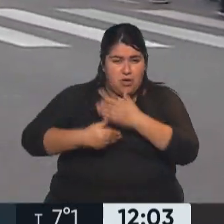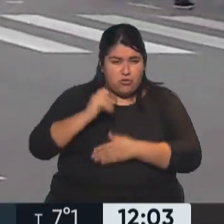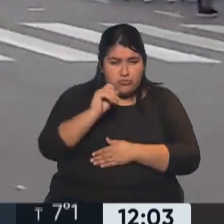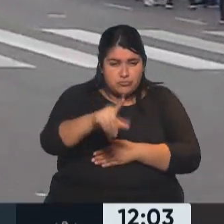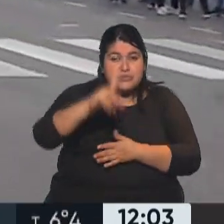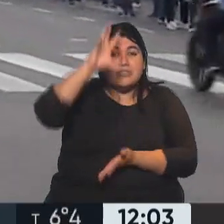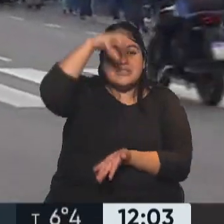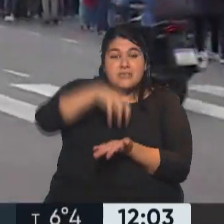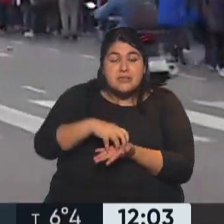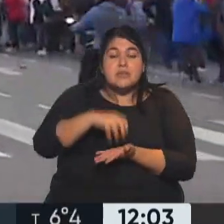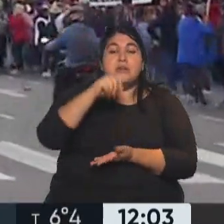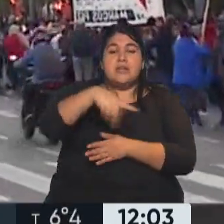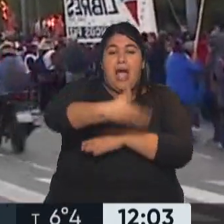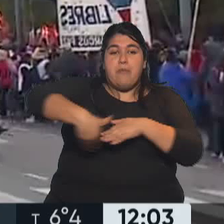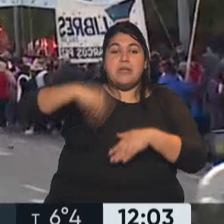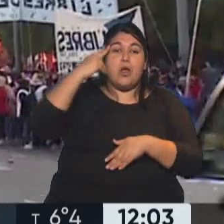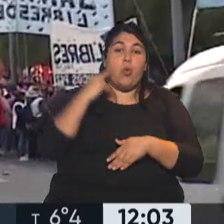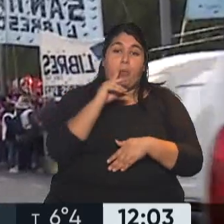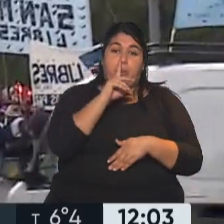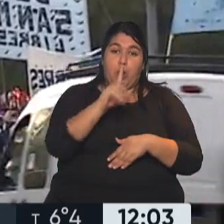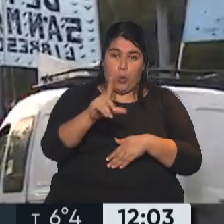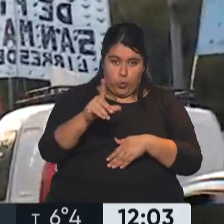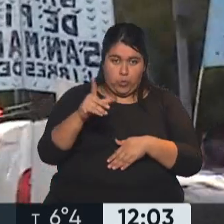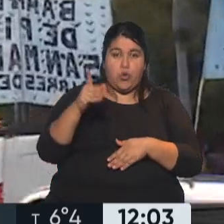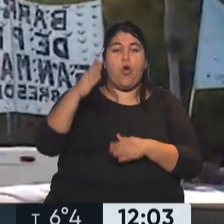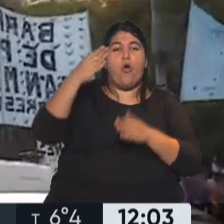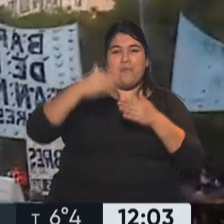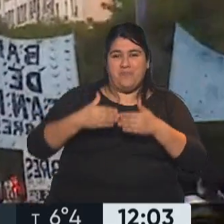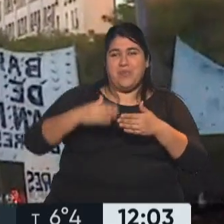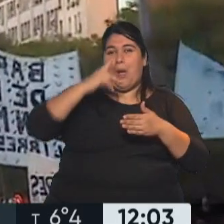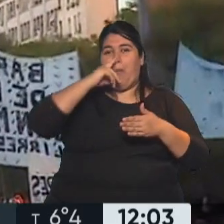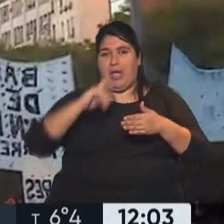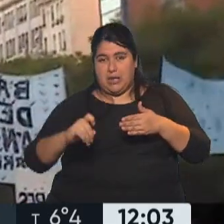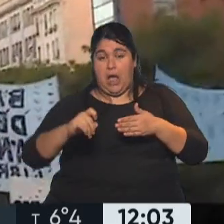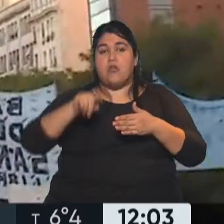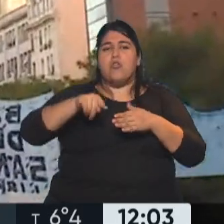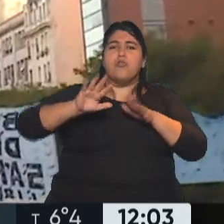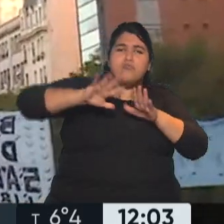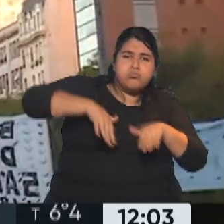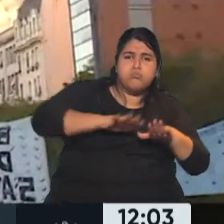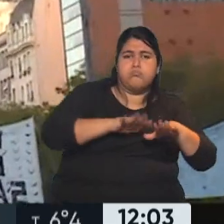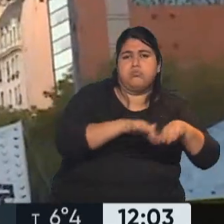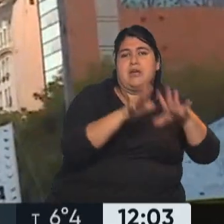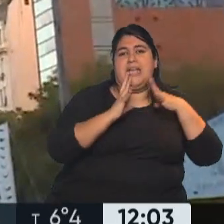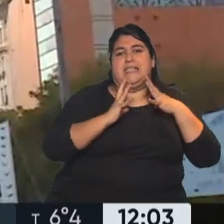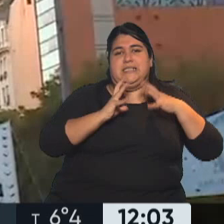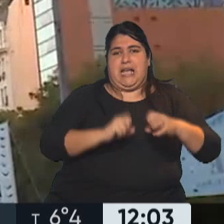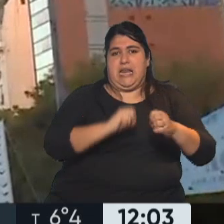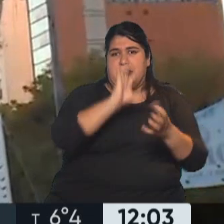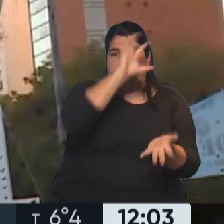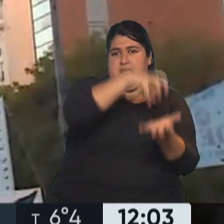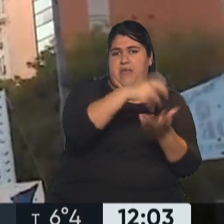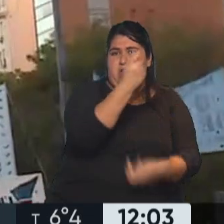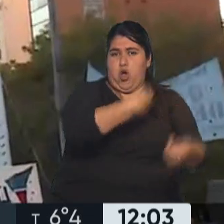ubicados aquí en la Avenida 9 de Julio y también Avenida Belgrano, para luego marchar hacia la Secretaría de